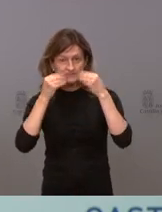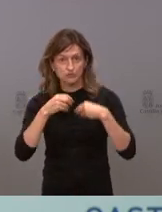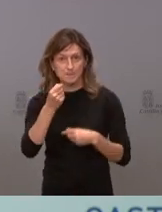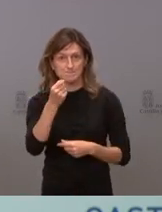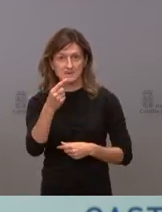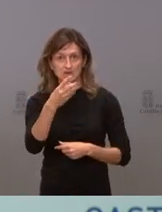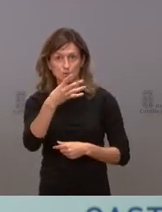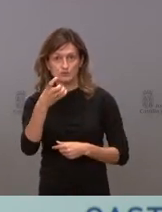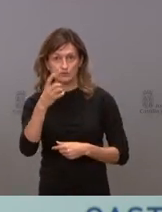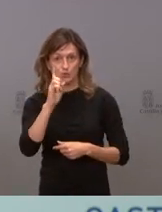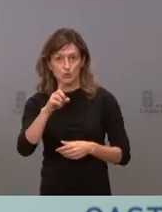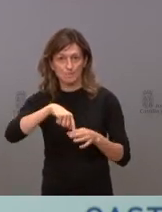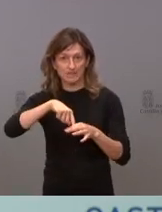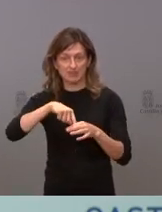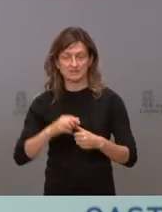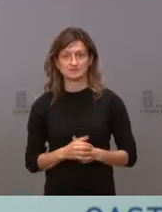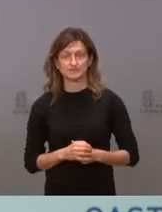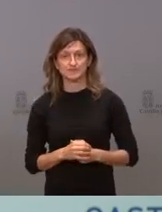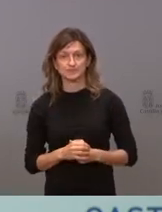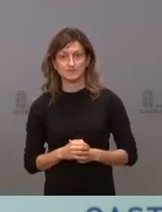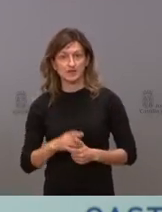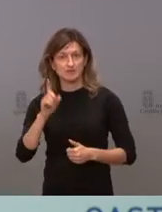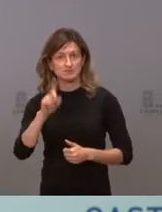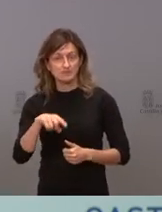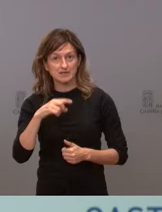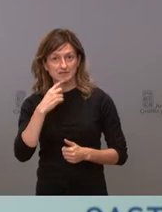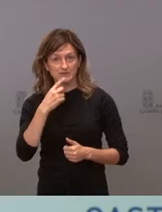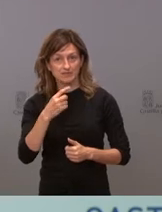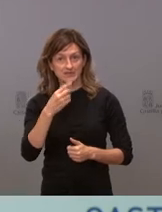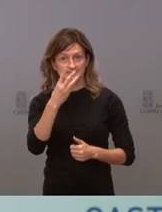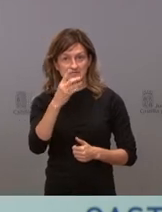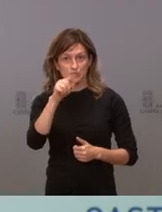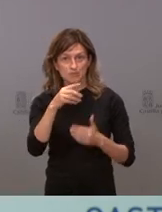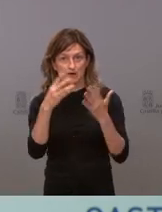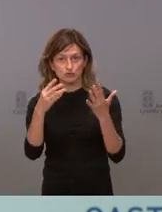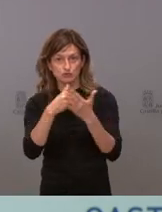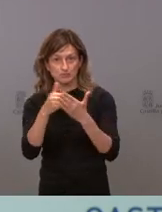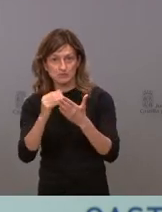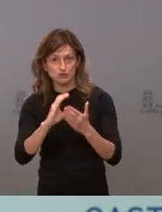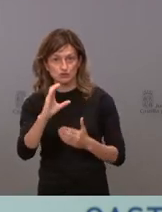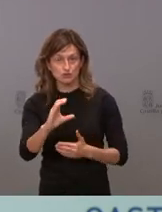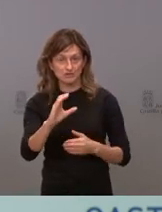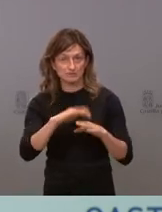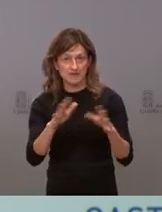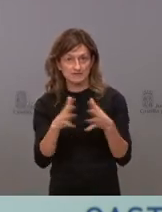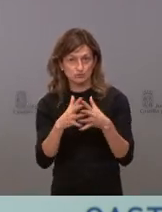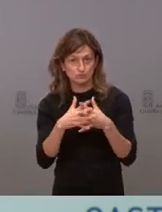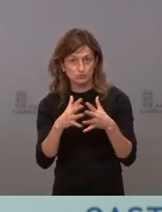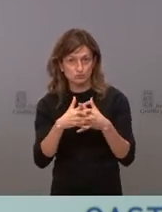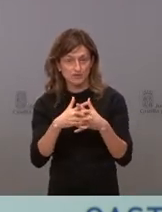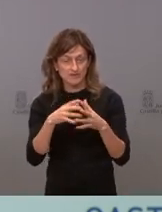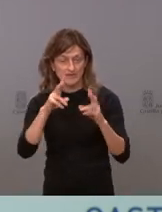.401 plazas. Hemos destinado 3,8 millones a fomentar la excelencia en las estructuras de